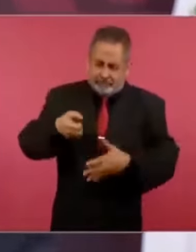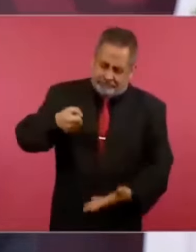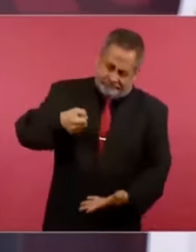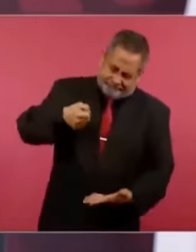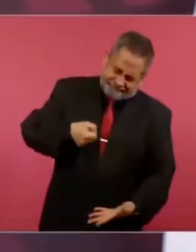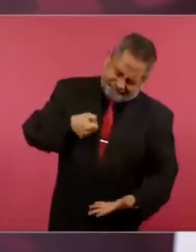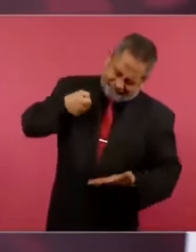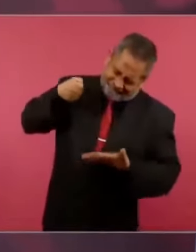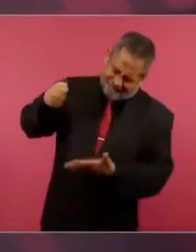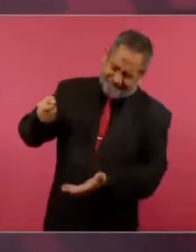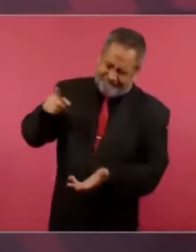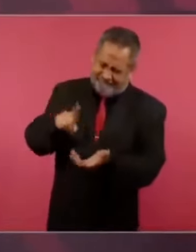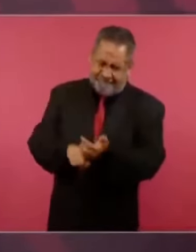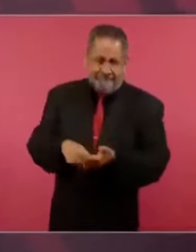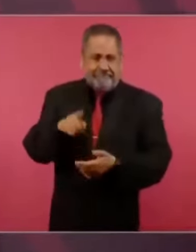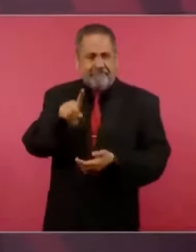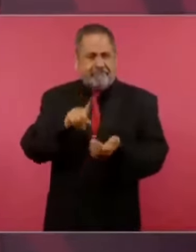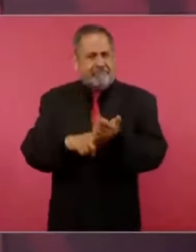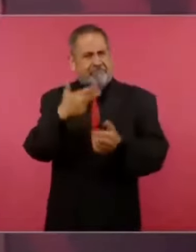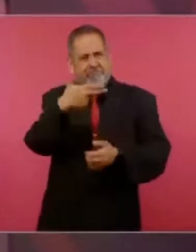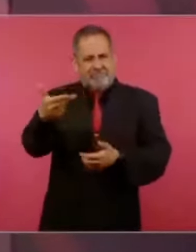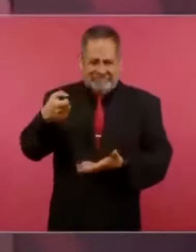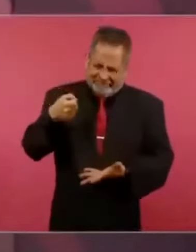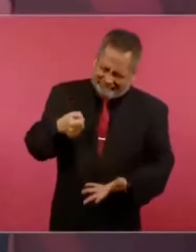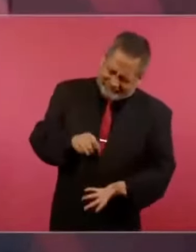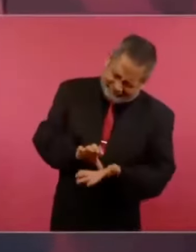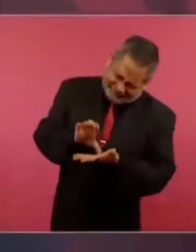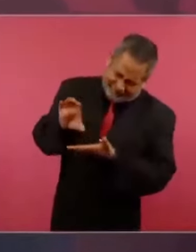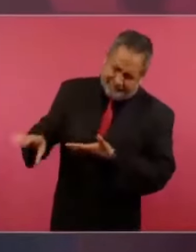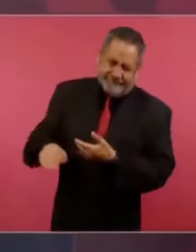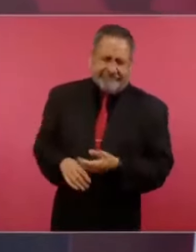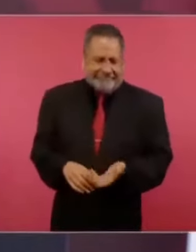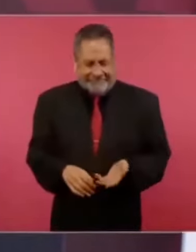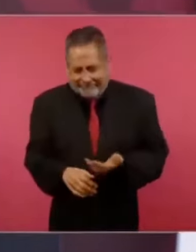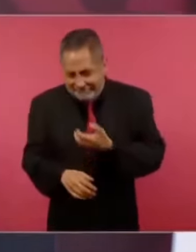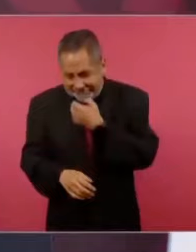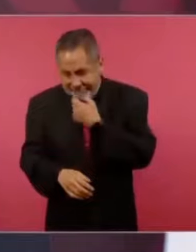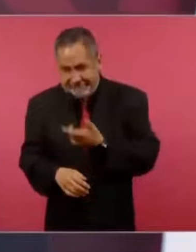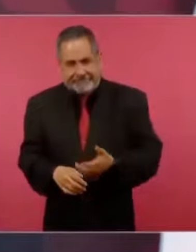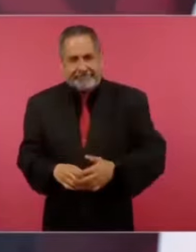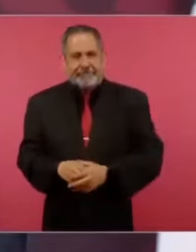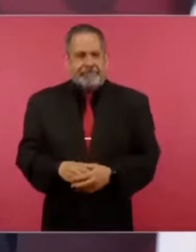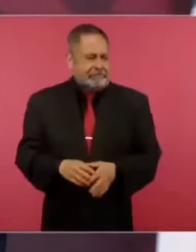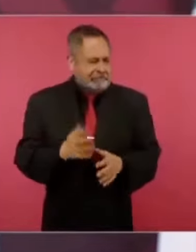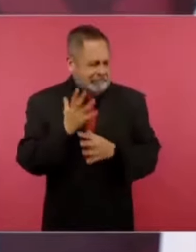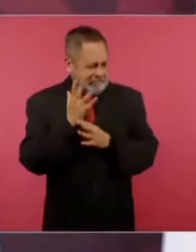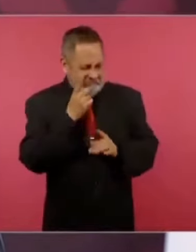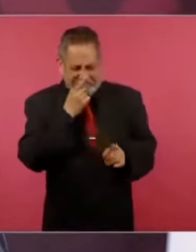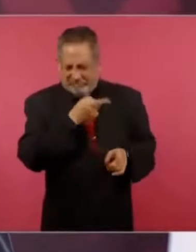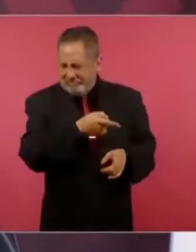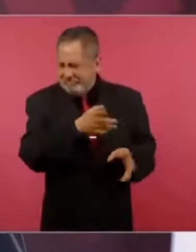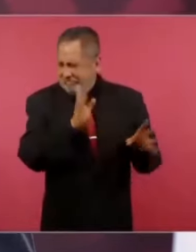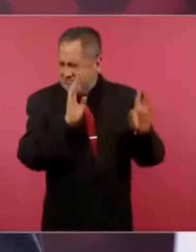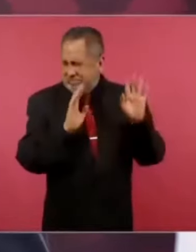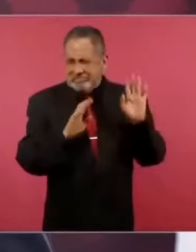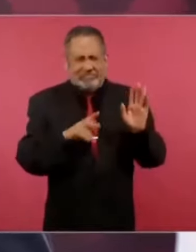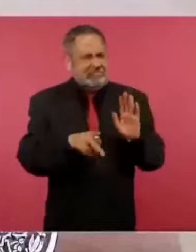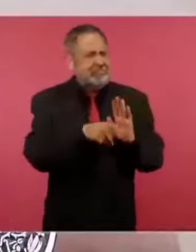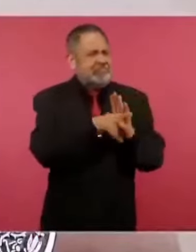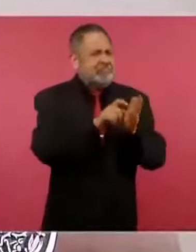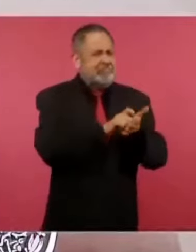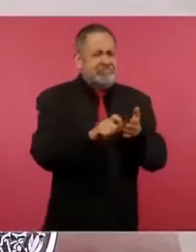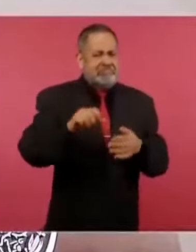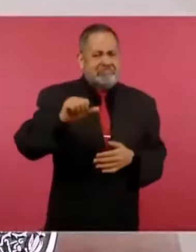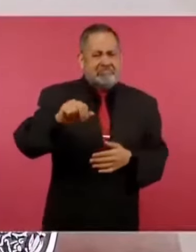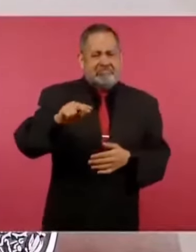en un hotel, según la periodista